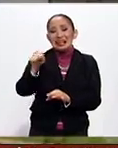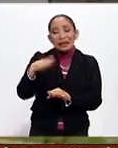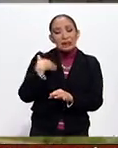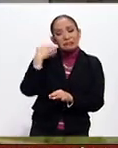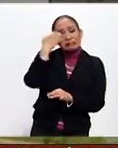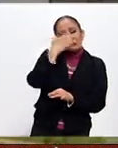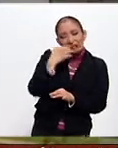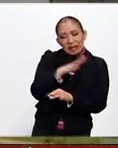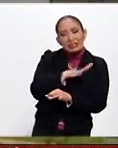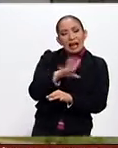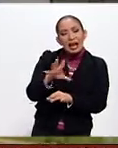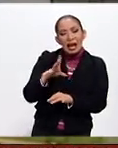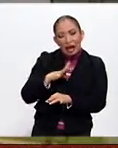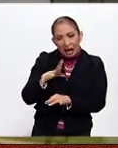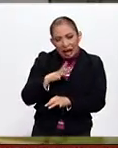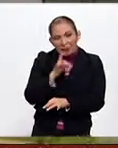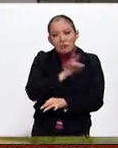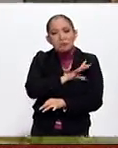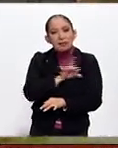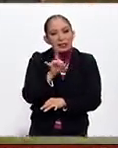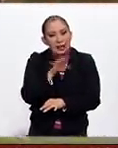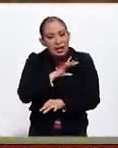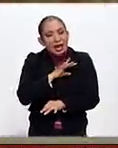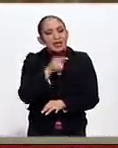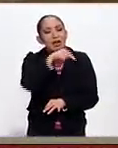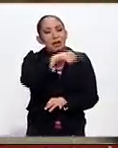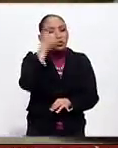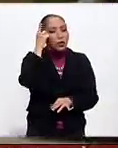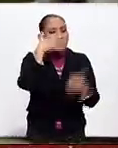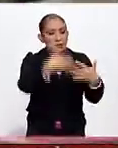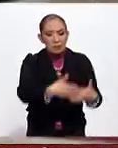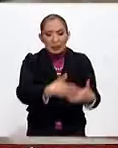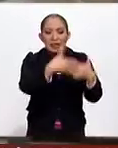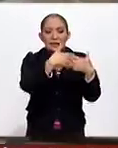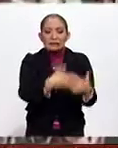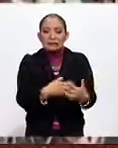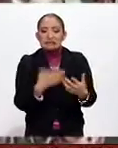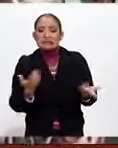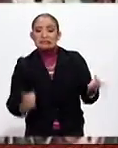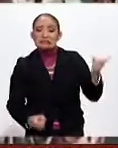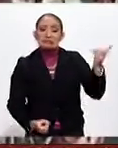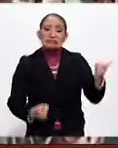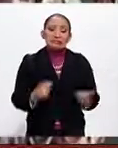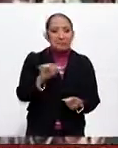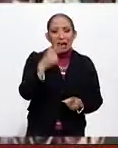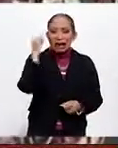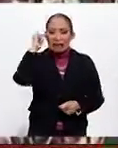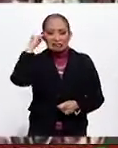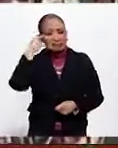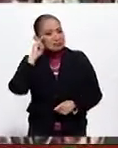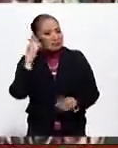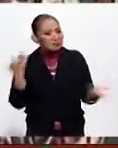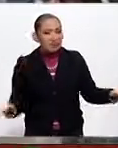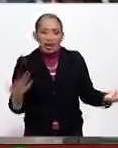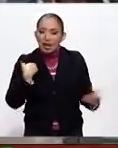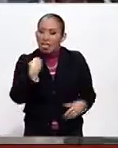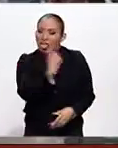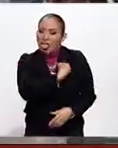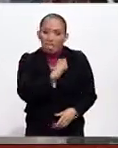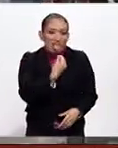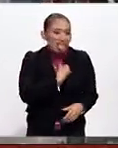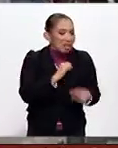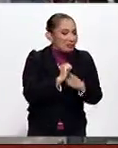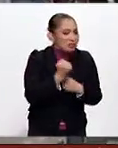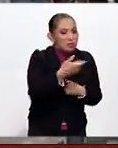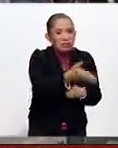sí hay temor, sí los empresarios también declaran que están enojados, que ya no soportan esta